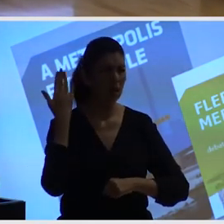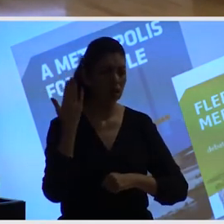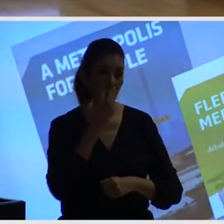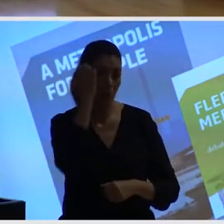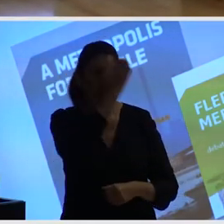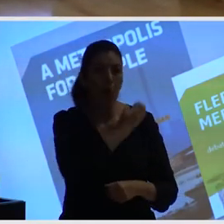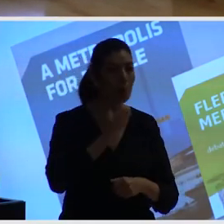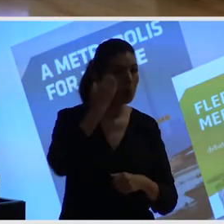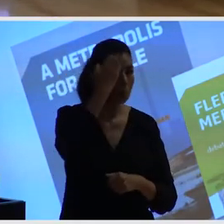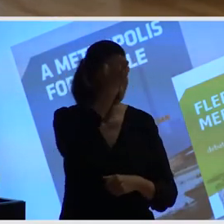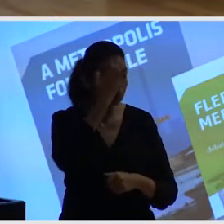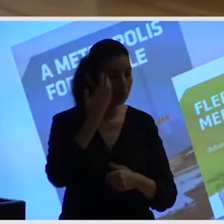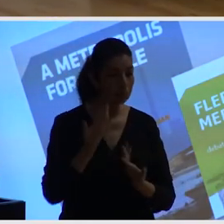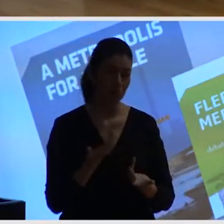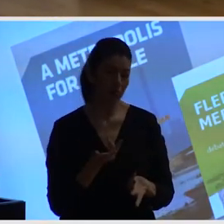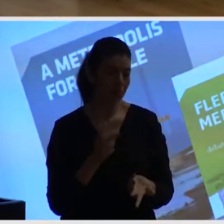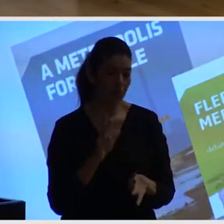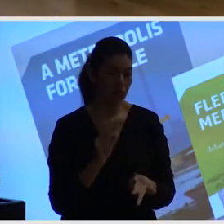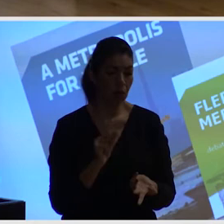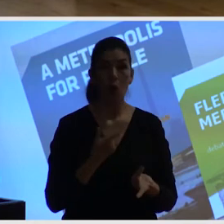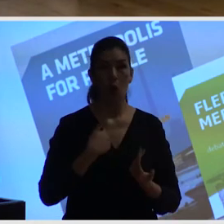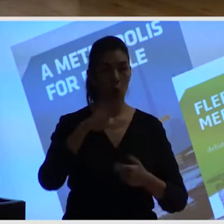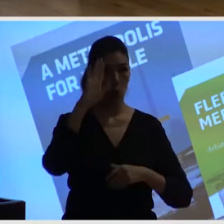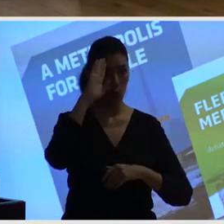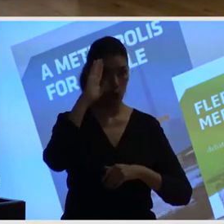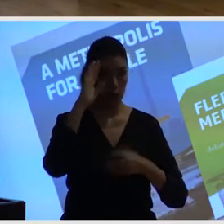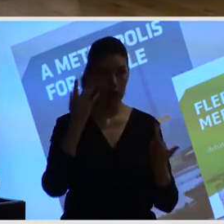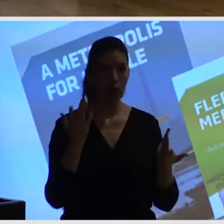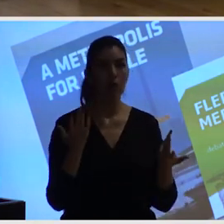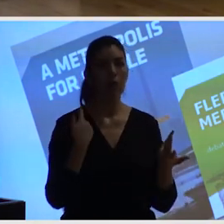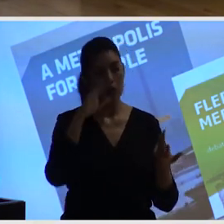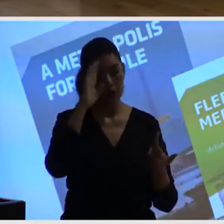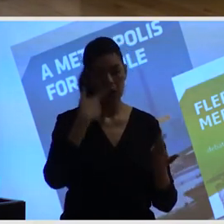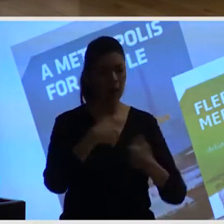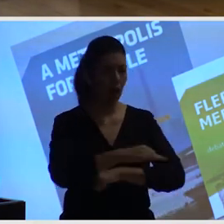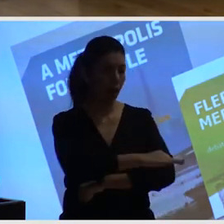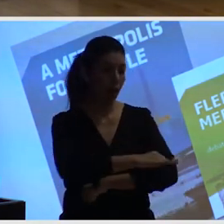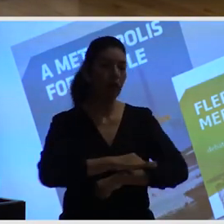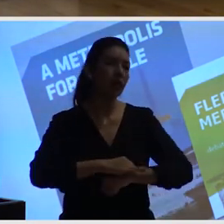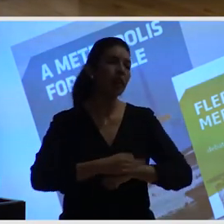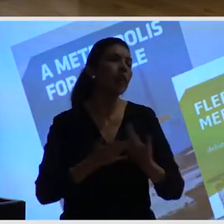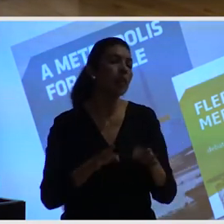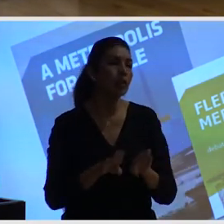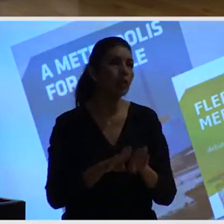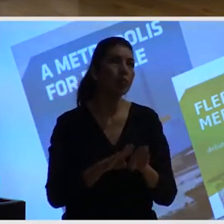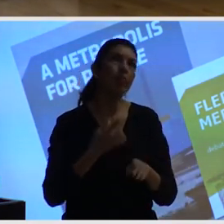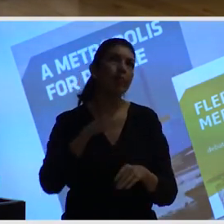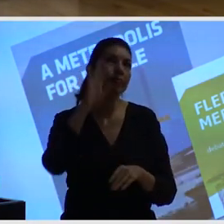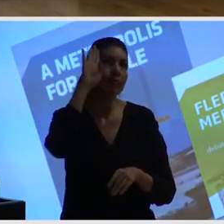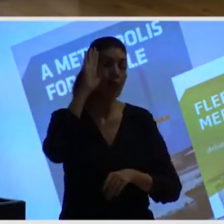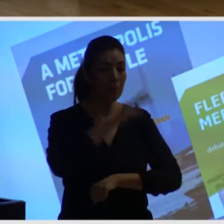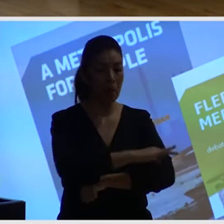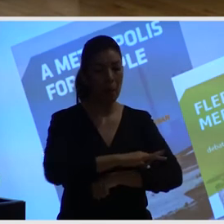que el oficio del arquitecto era algo mucho más romántico. Te sientes ahí con una libreta y